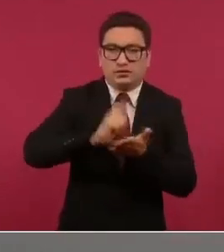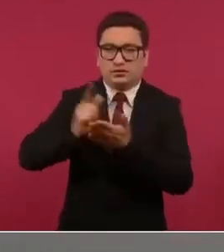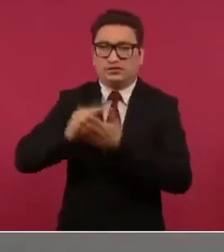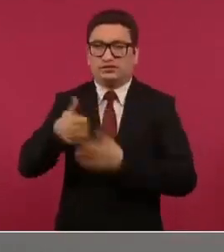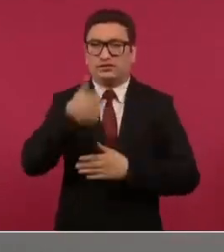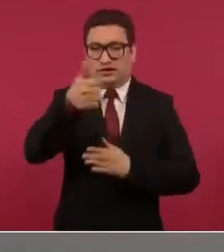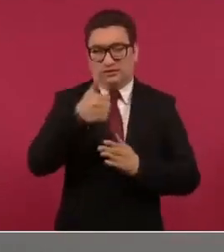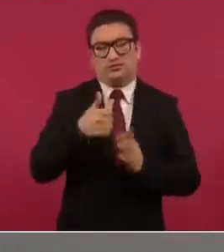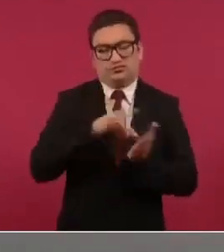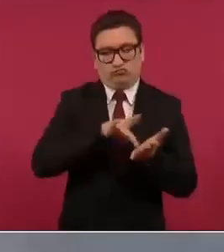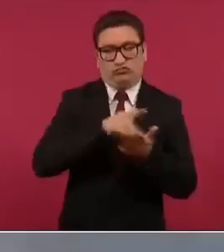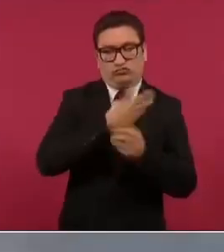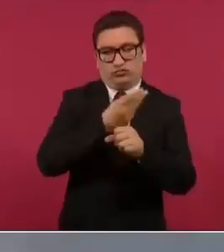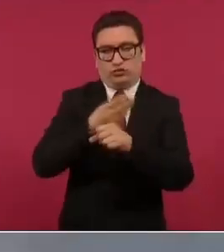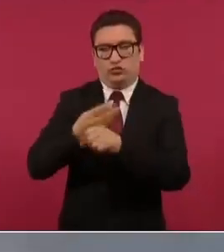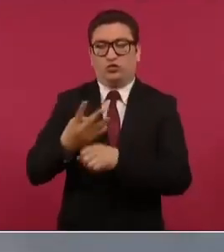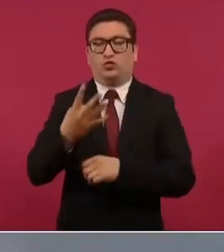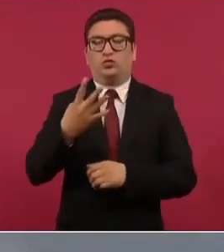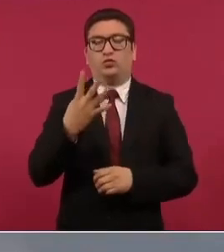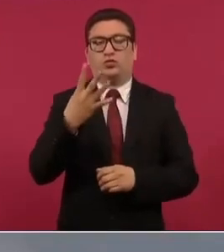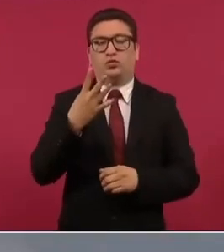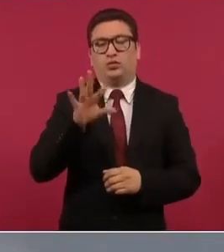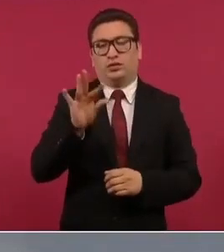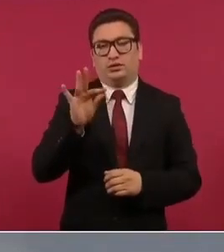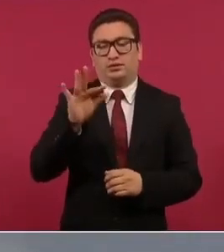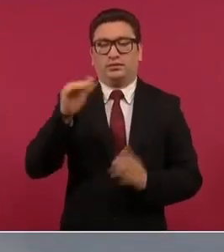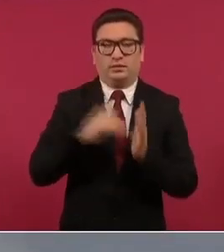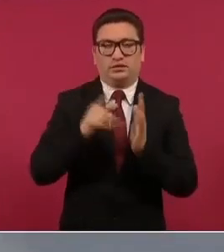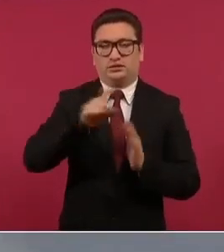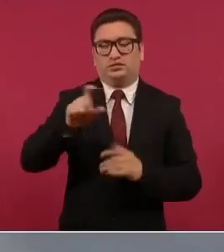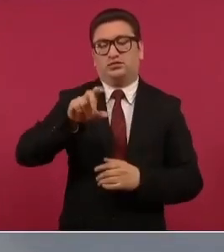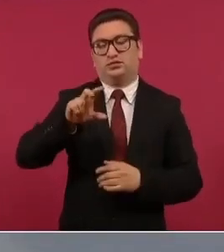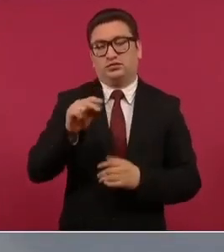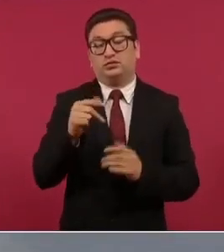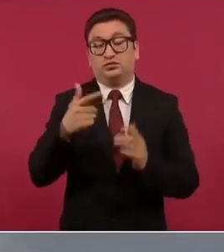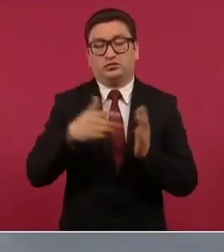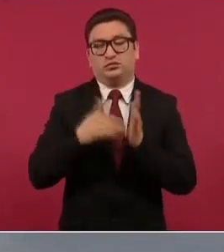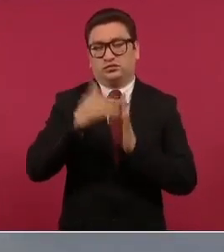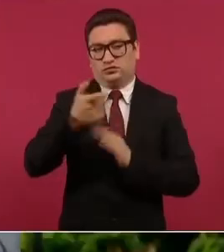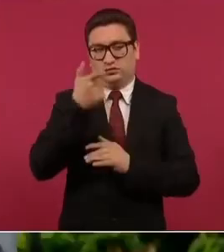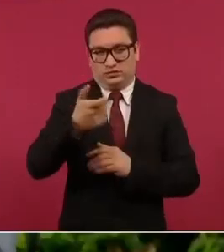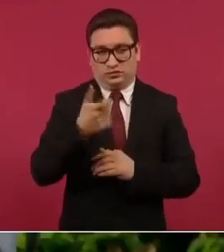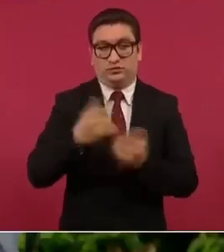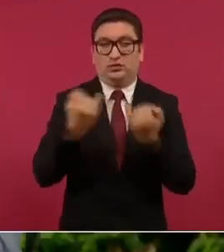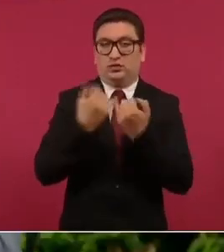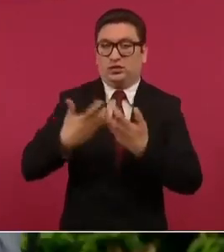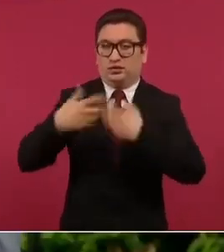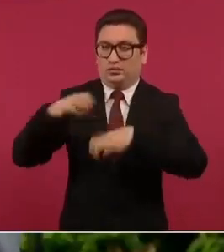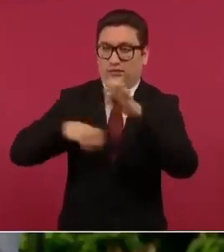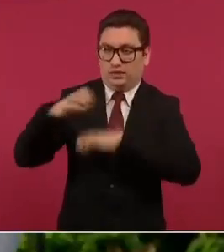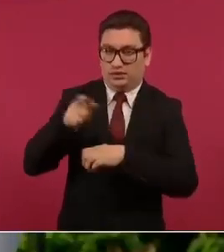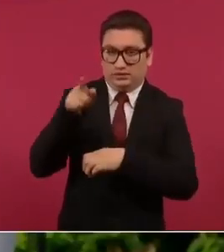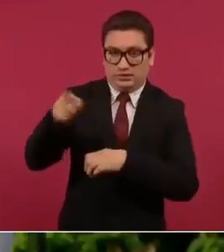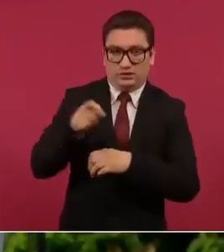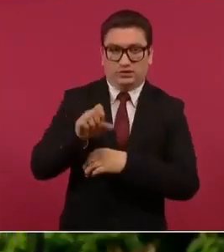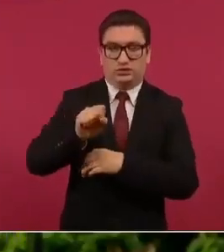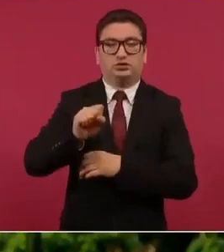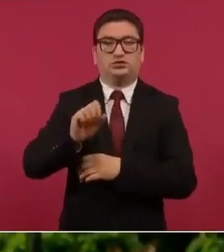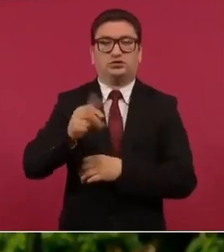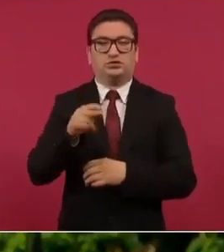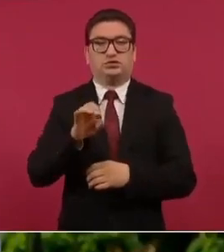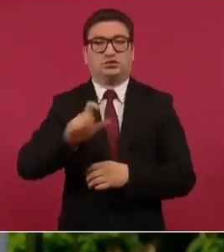158 millones de pesos se compraron las acciones de la empresa Shell